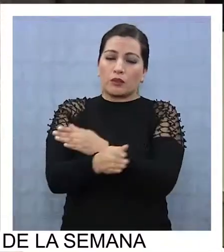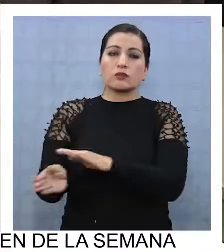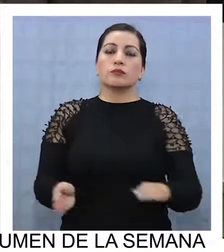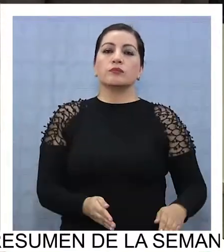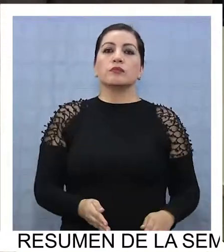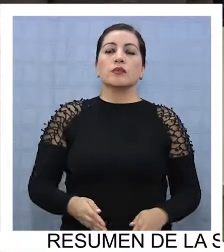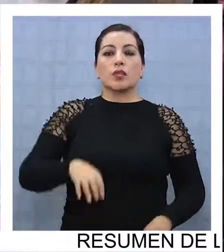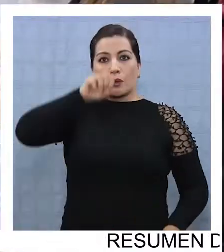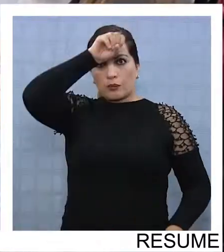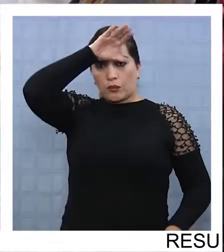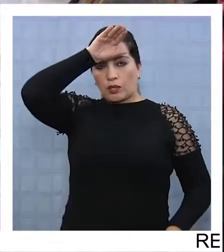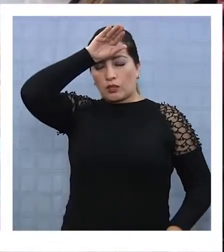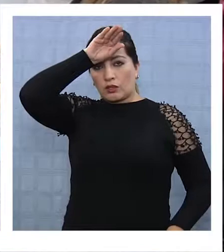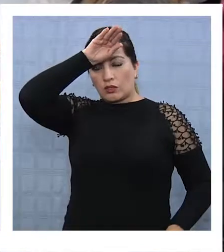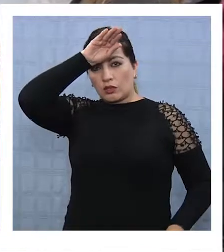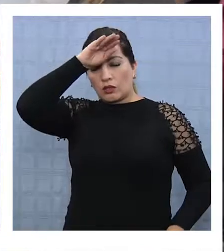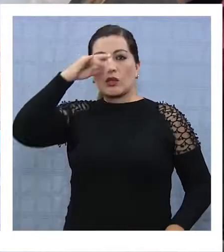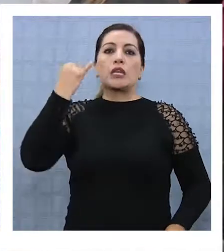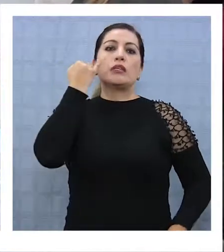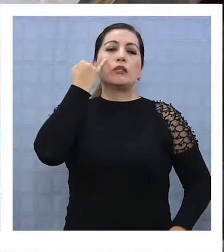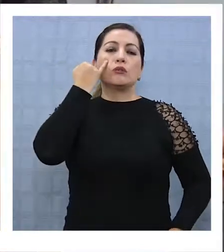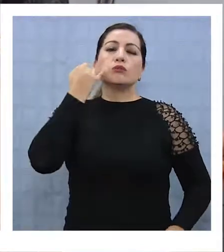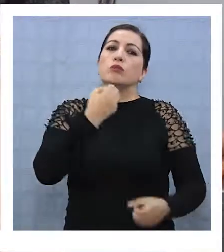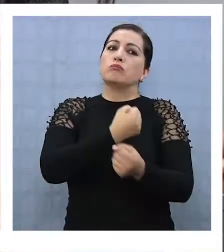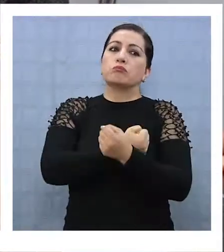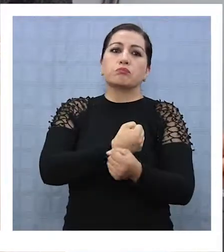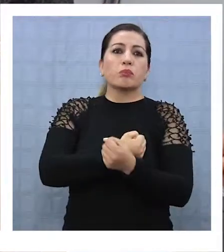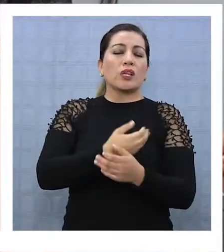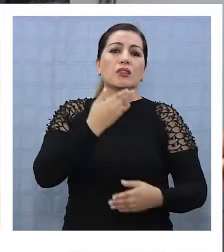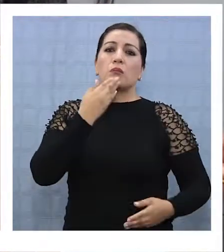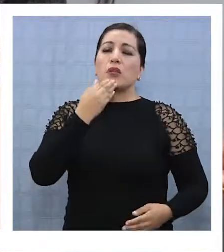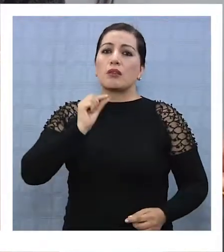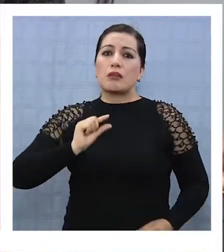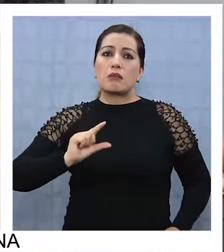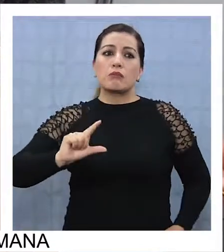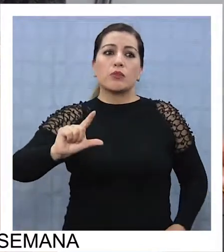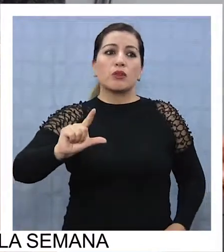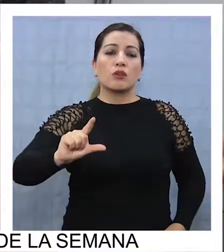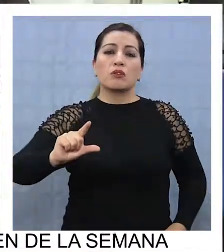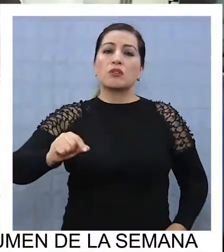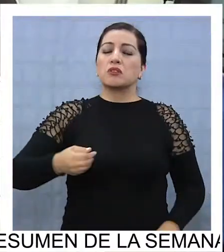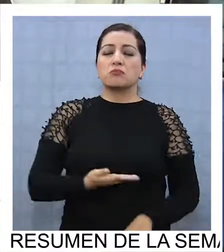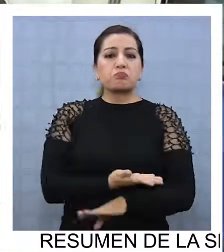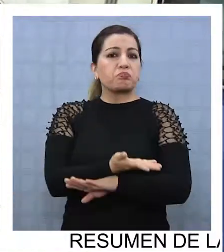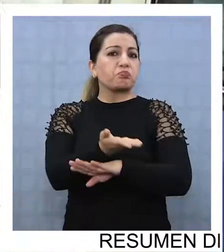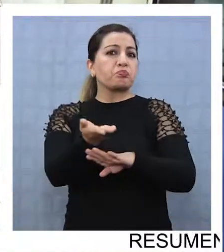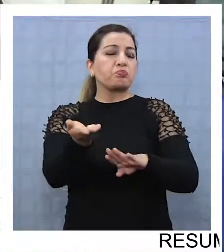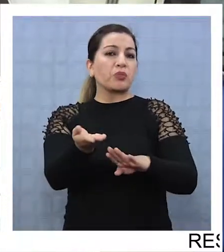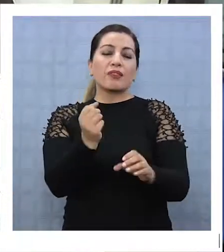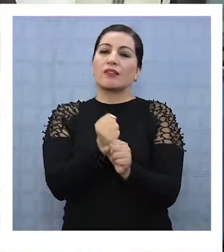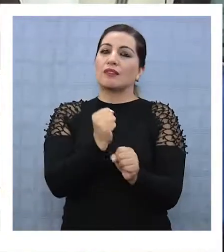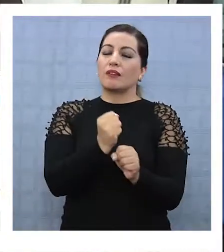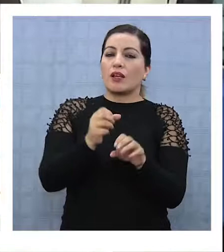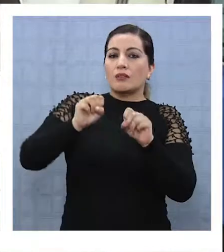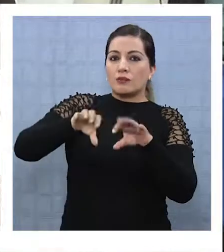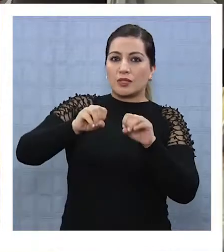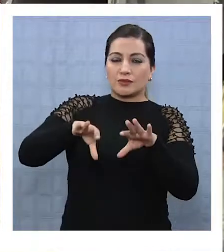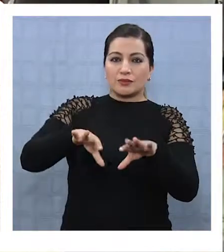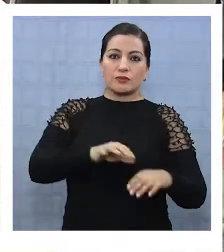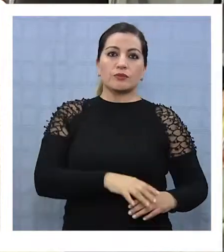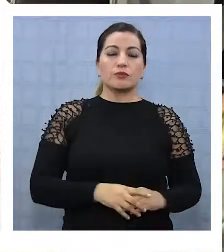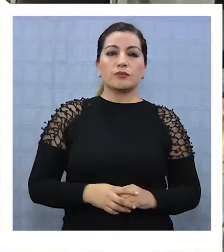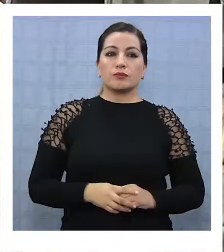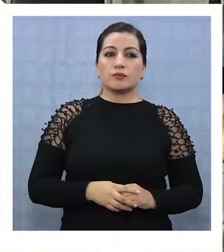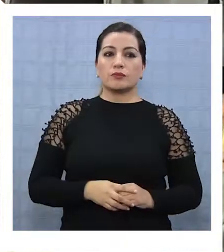Compañías mineras, casas de estudios superiores, instituciones policiales, hasta emprendedores estaban ofreciendo sus ofertas laborales y de capacitación.